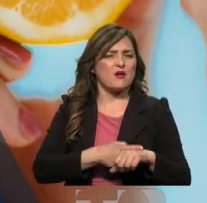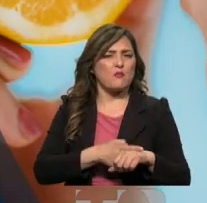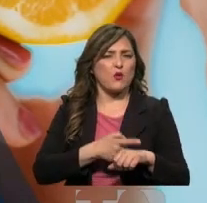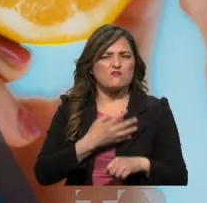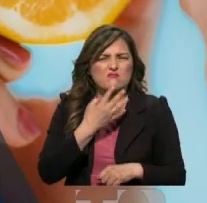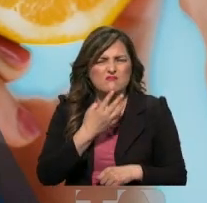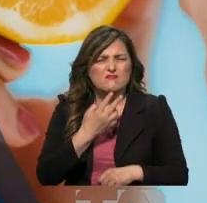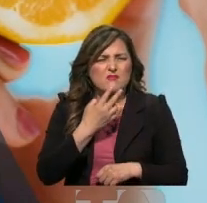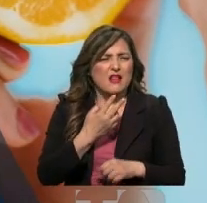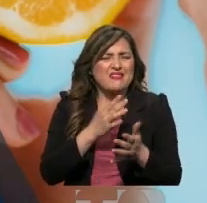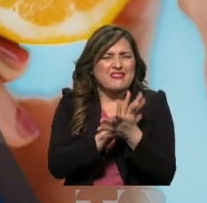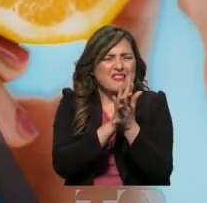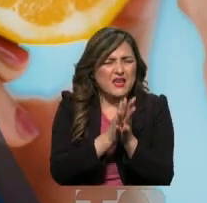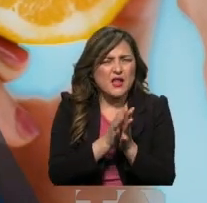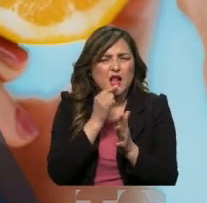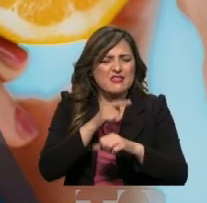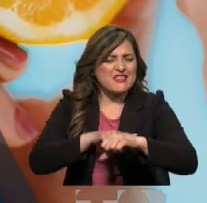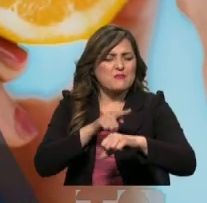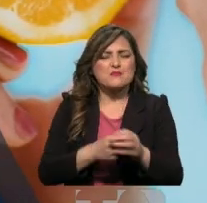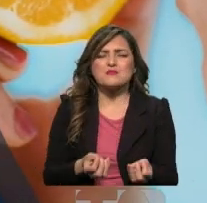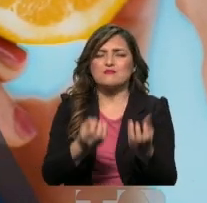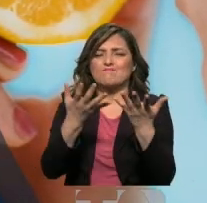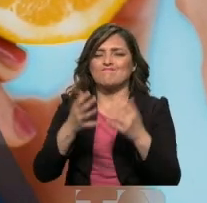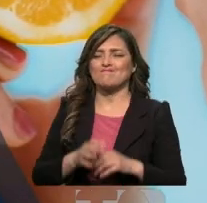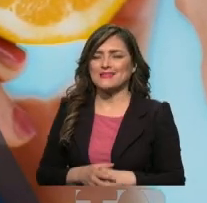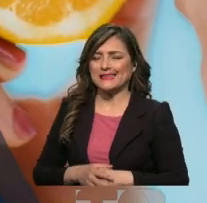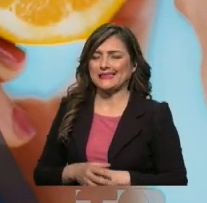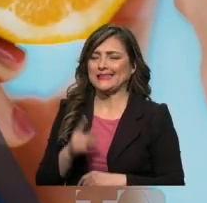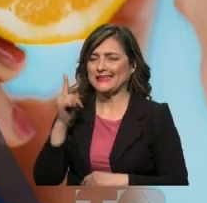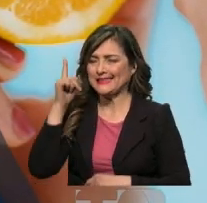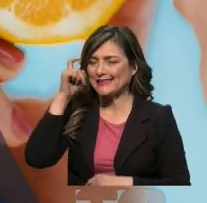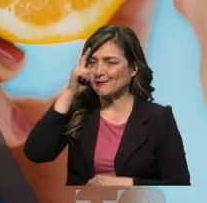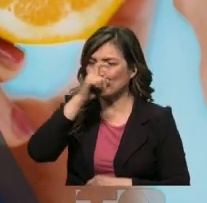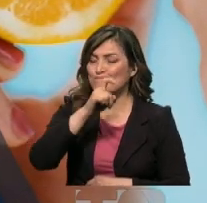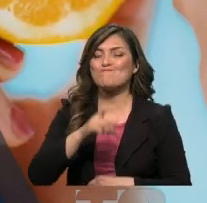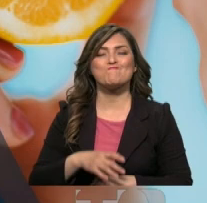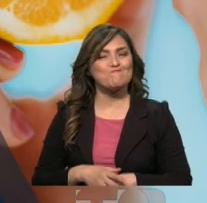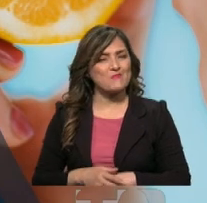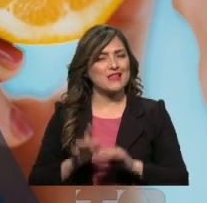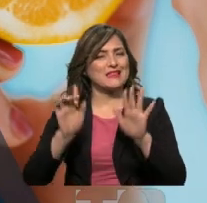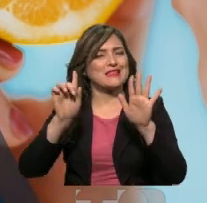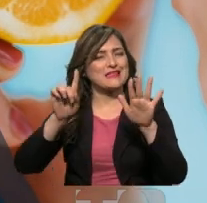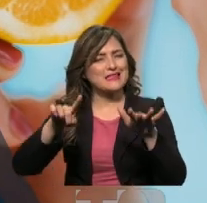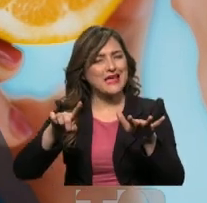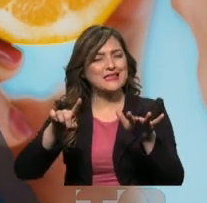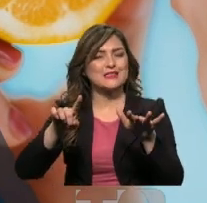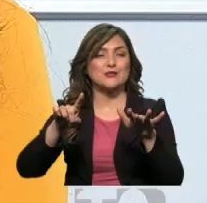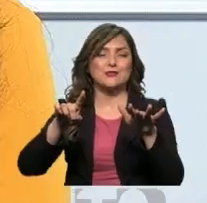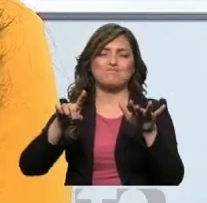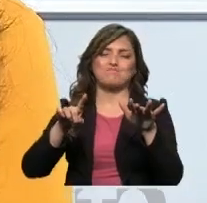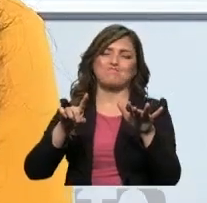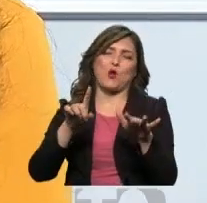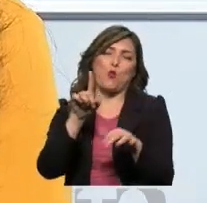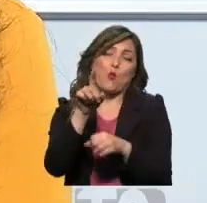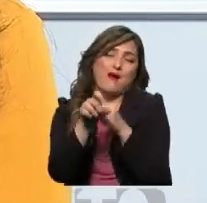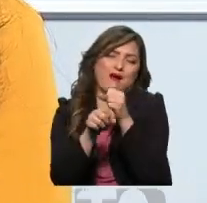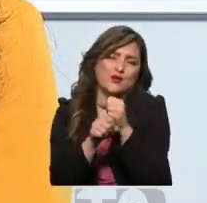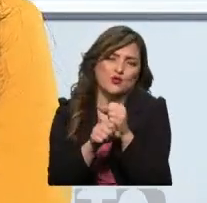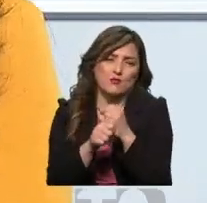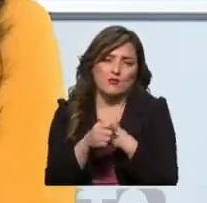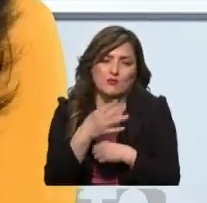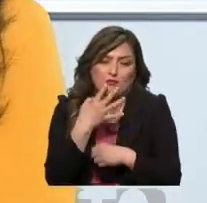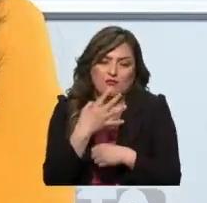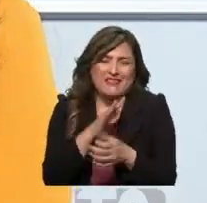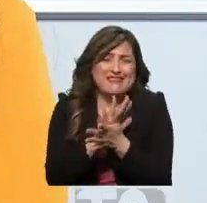durar estas molestias? Bueno, en relación al pronóstico es un poco difícil, se ha establecido que es alrededor de seis a doce meses lo que pueden permanecer los síntomas.